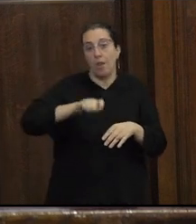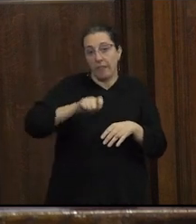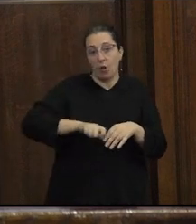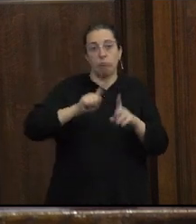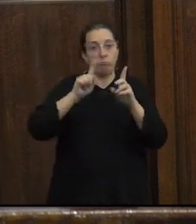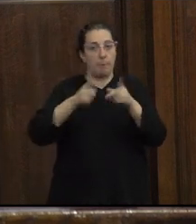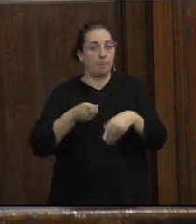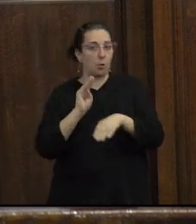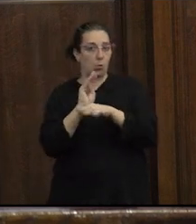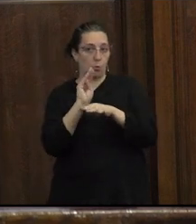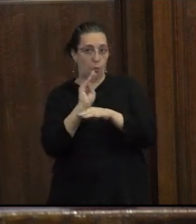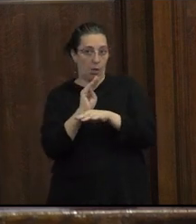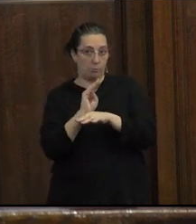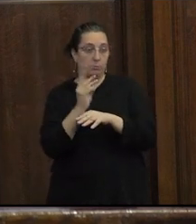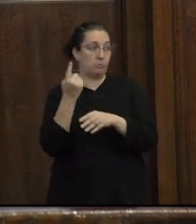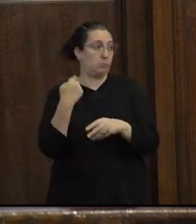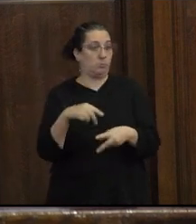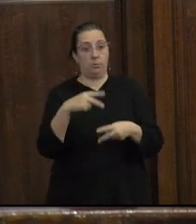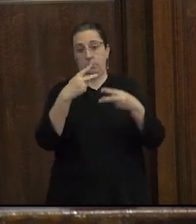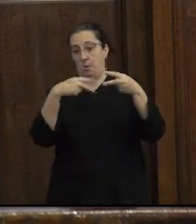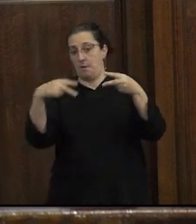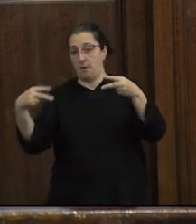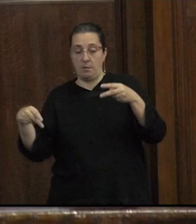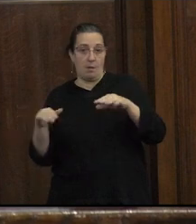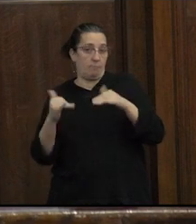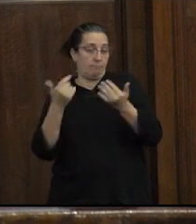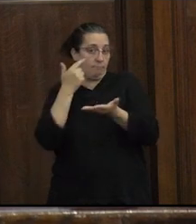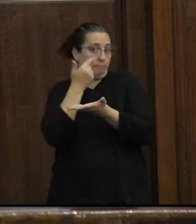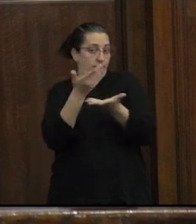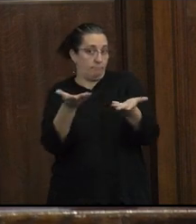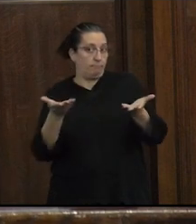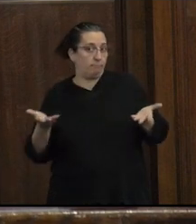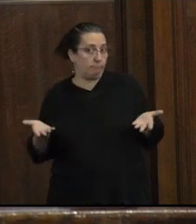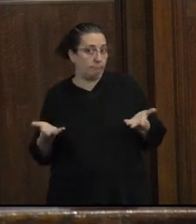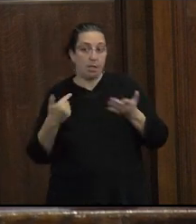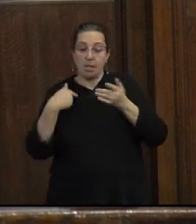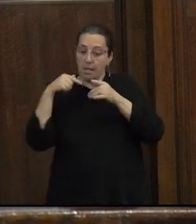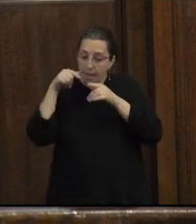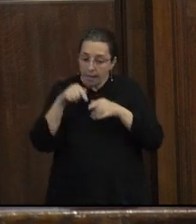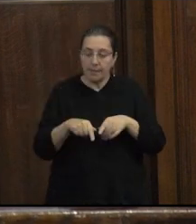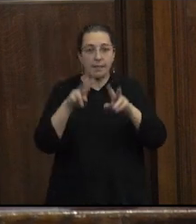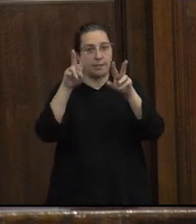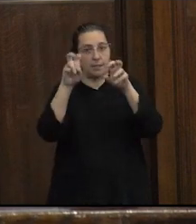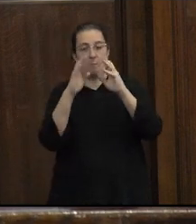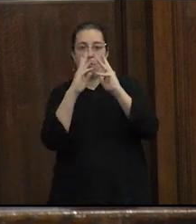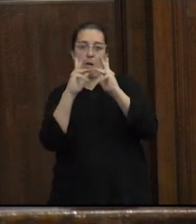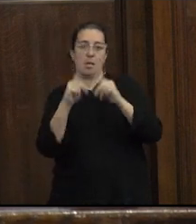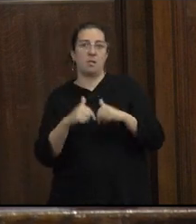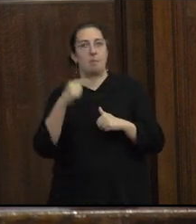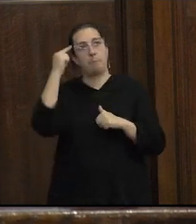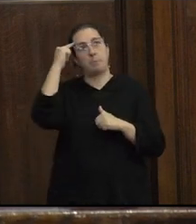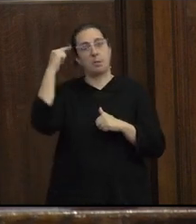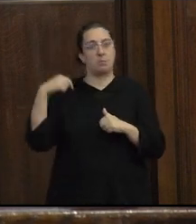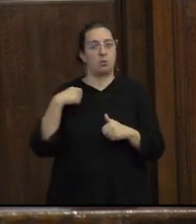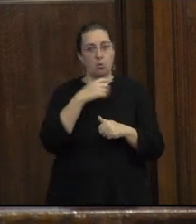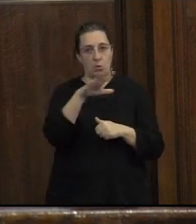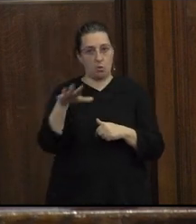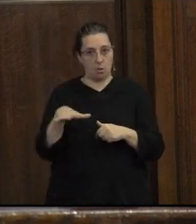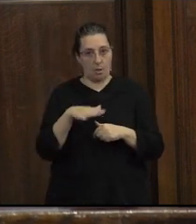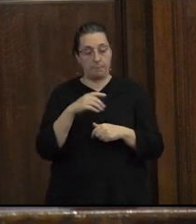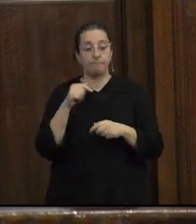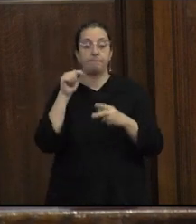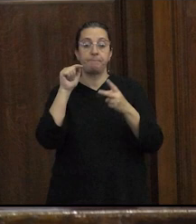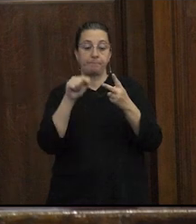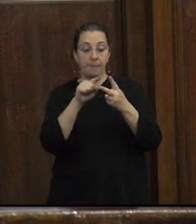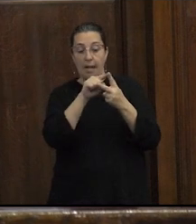la diversidad está sobre la mesa y es una organizadora del pensamiento social ahí hay dos claves y la